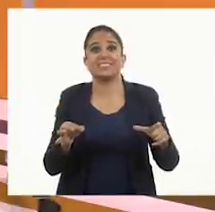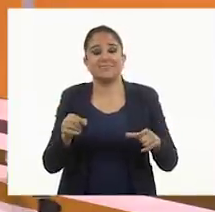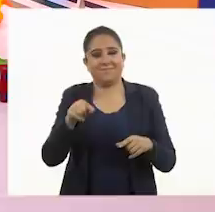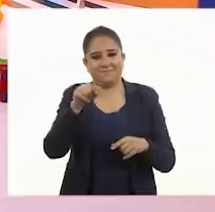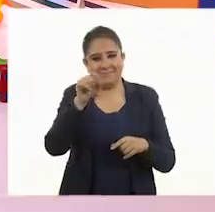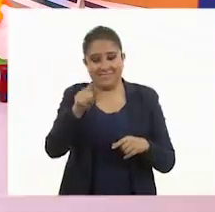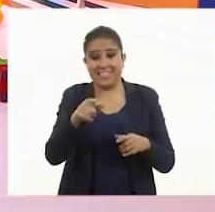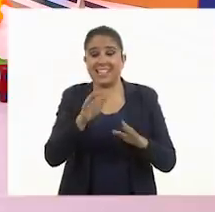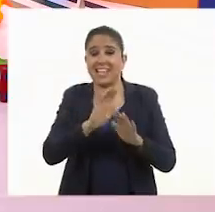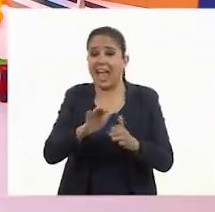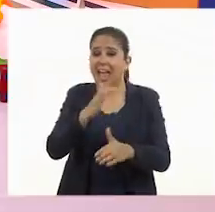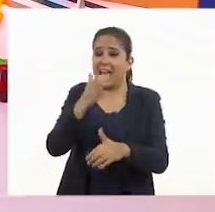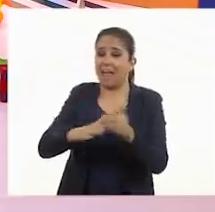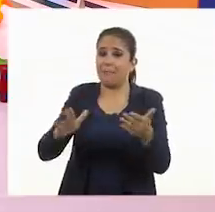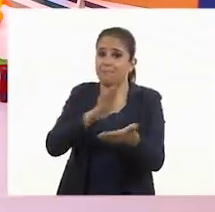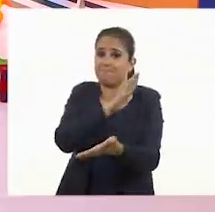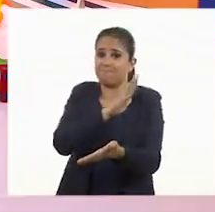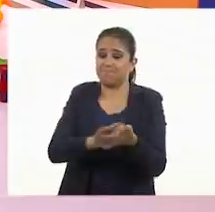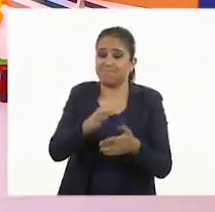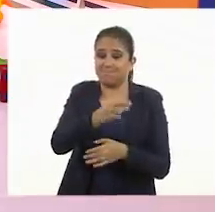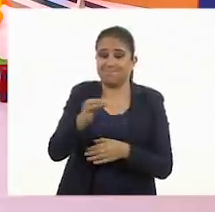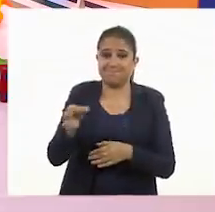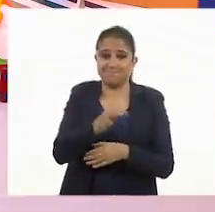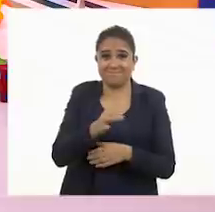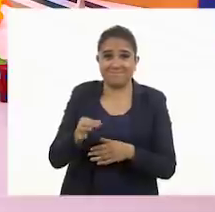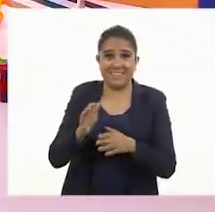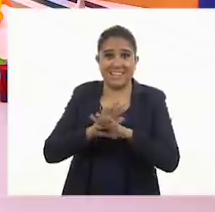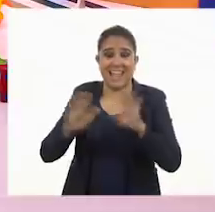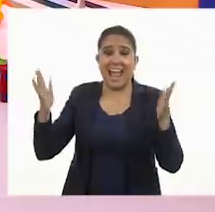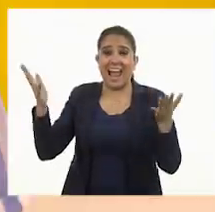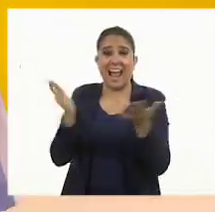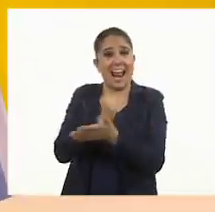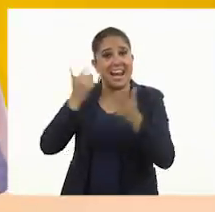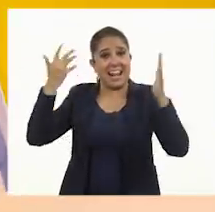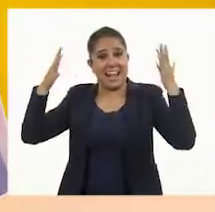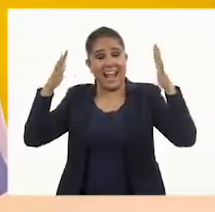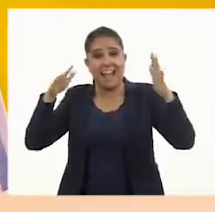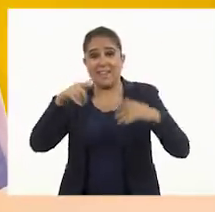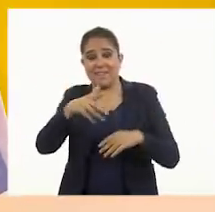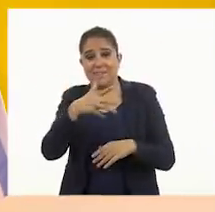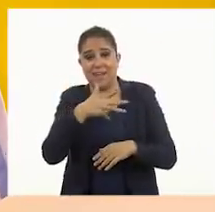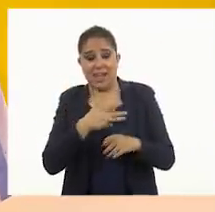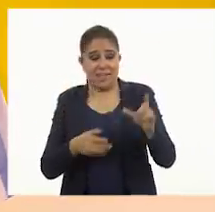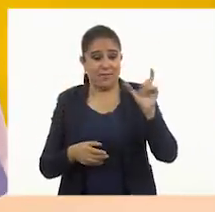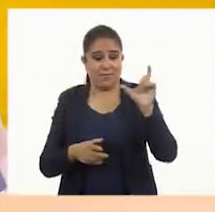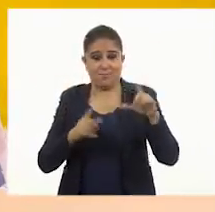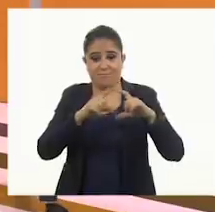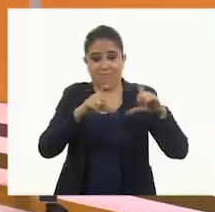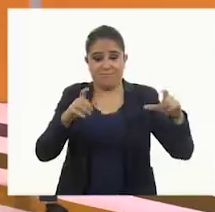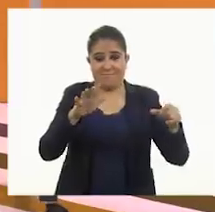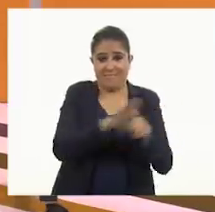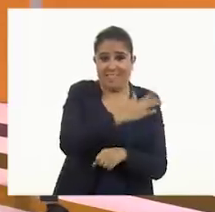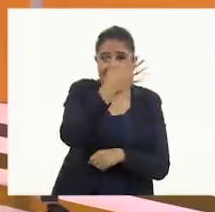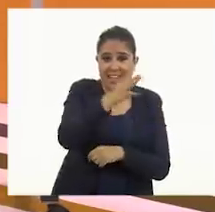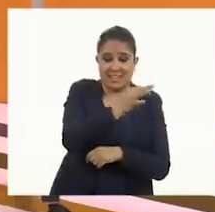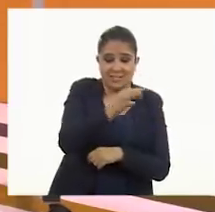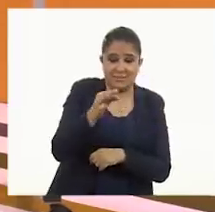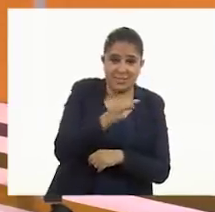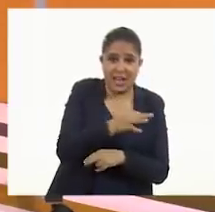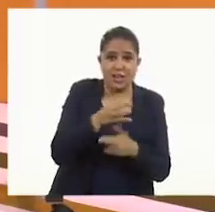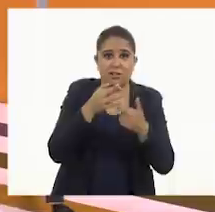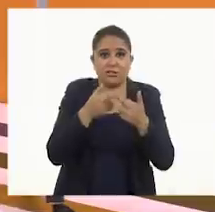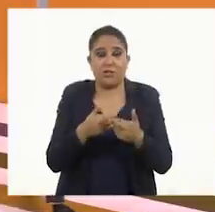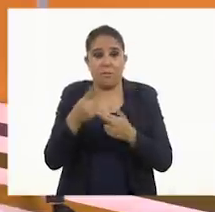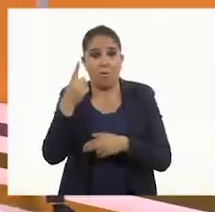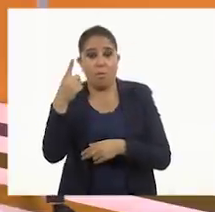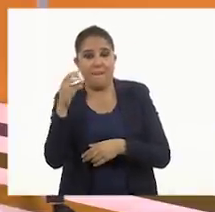caso acabas de terminar tú de completar tu tablero y obtuviste un tablero con diez fichas y te sobró